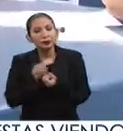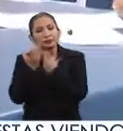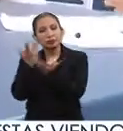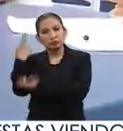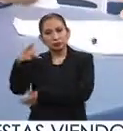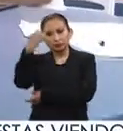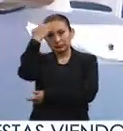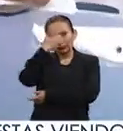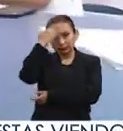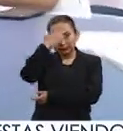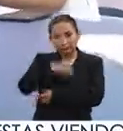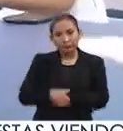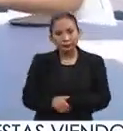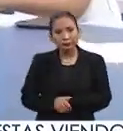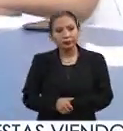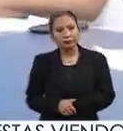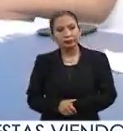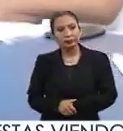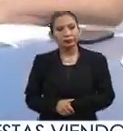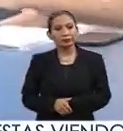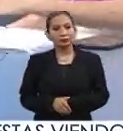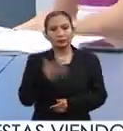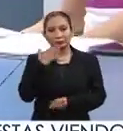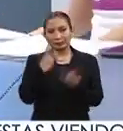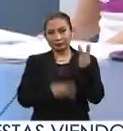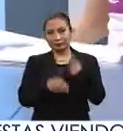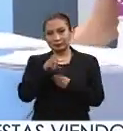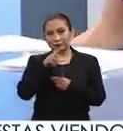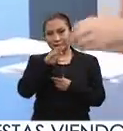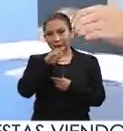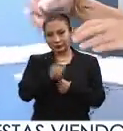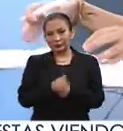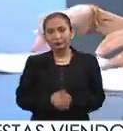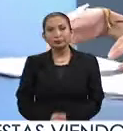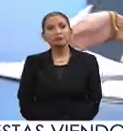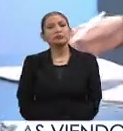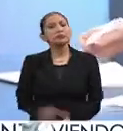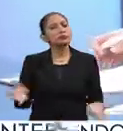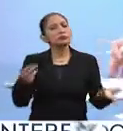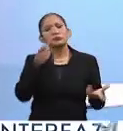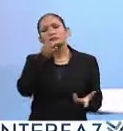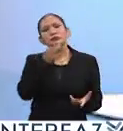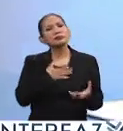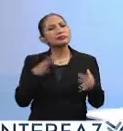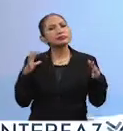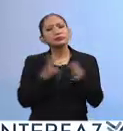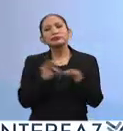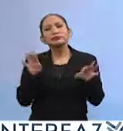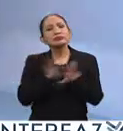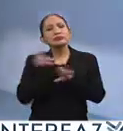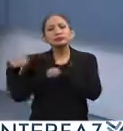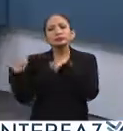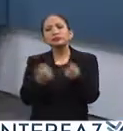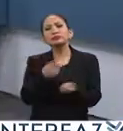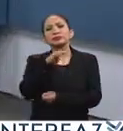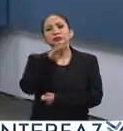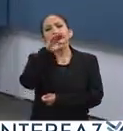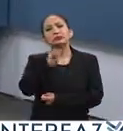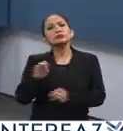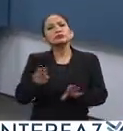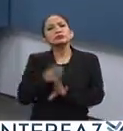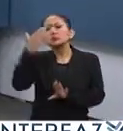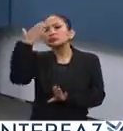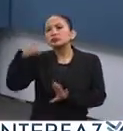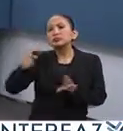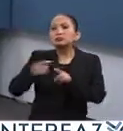tu experiencia. Bienvenida María Fernanda. Gracias. Bienvenida. A ver, dinos un poquito cómo obtuviste esta beca, cómo